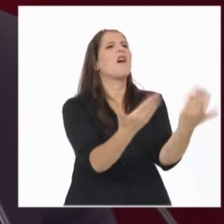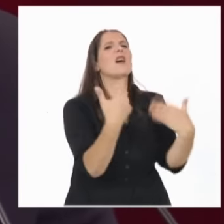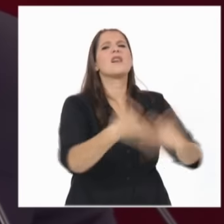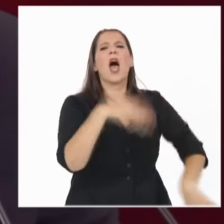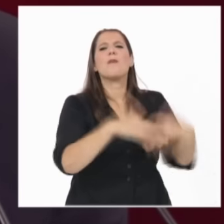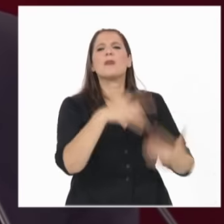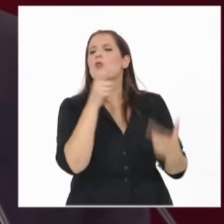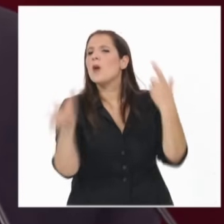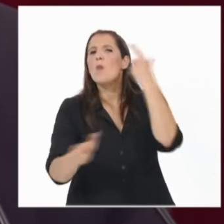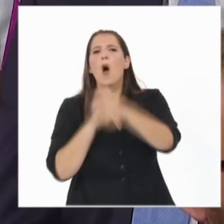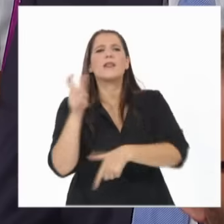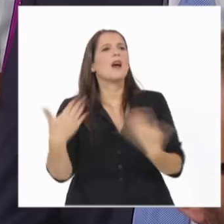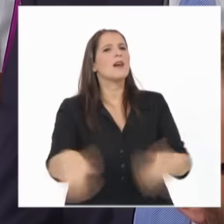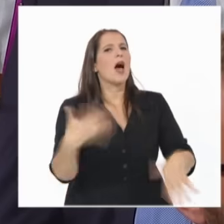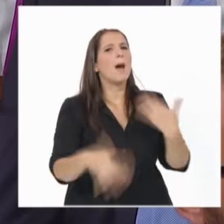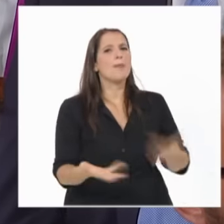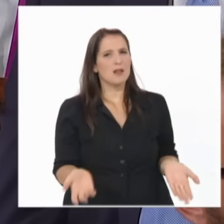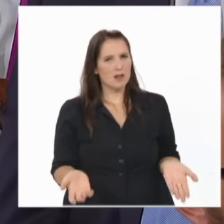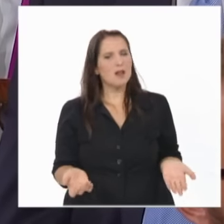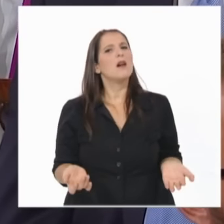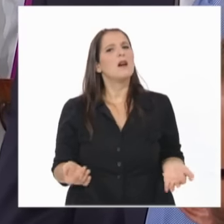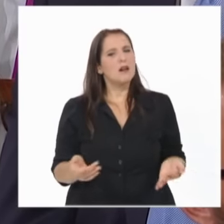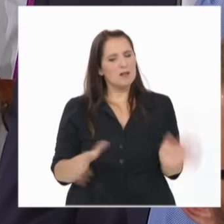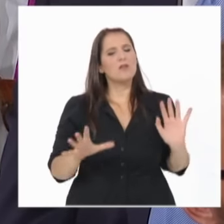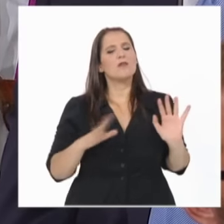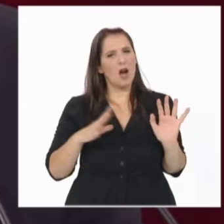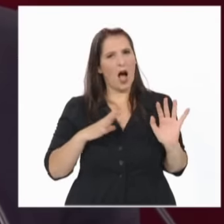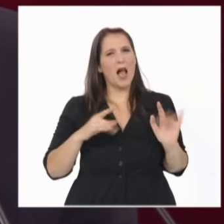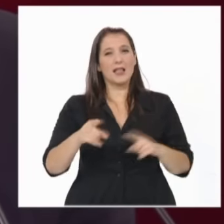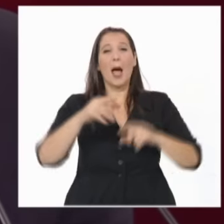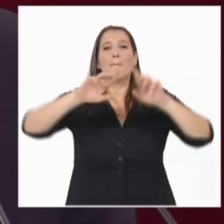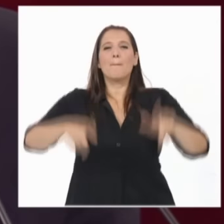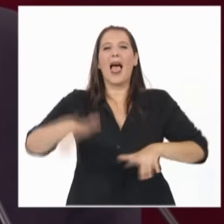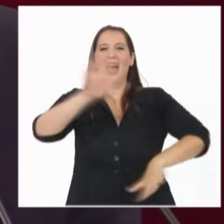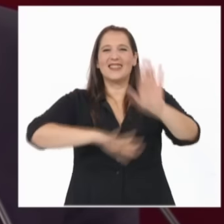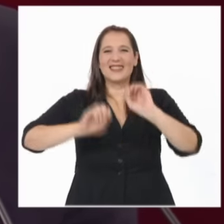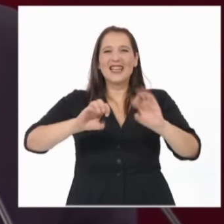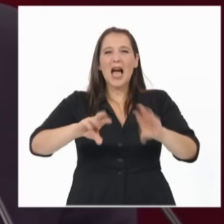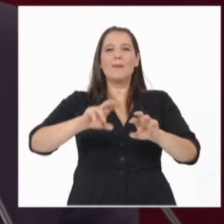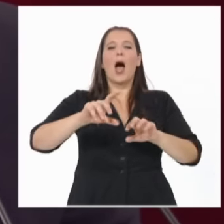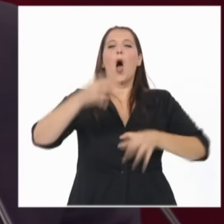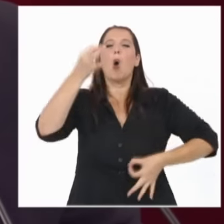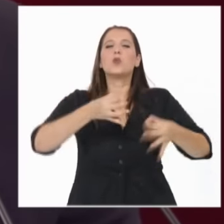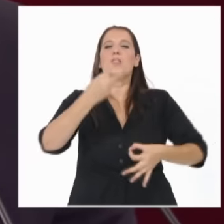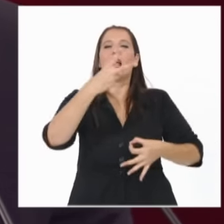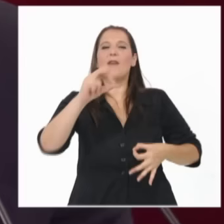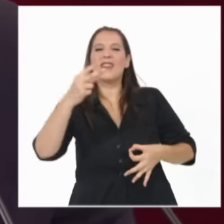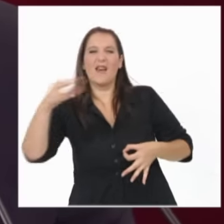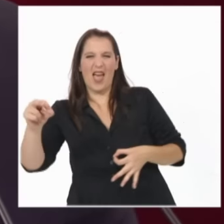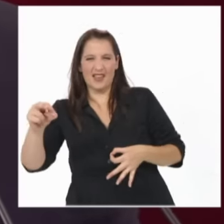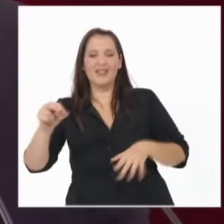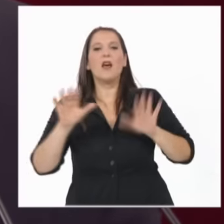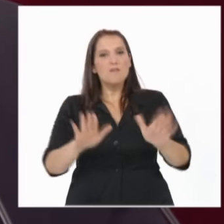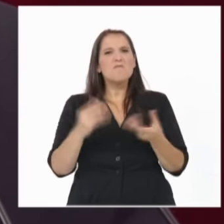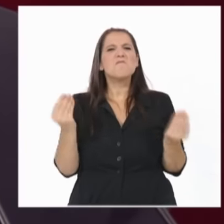la gente. Estamos avanzando en el plan Justicia 2020, que busca lograr